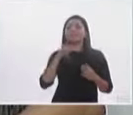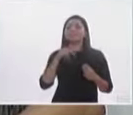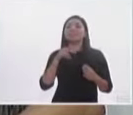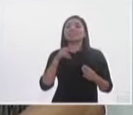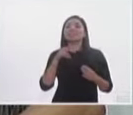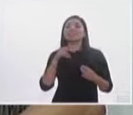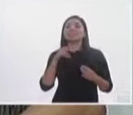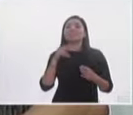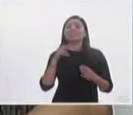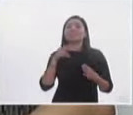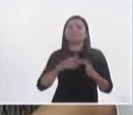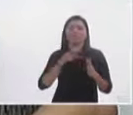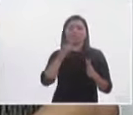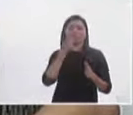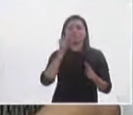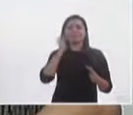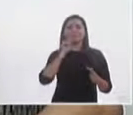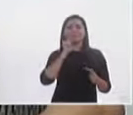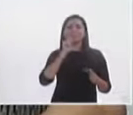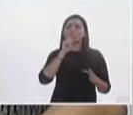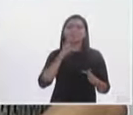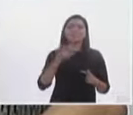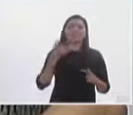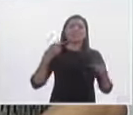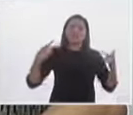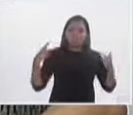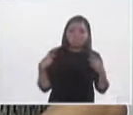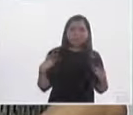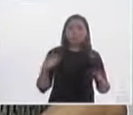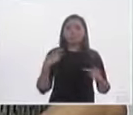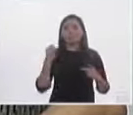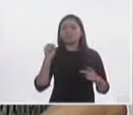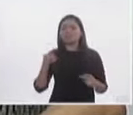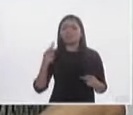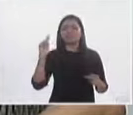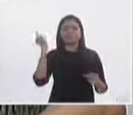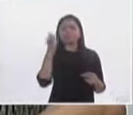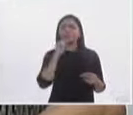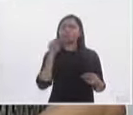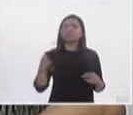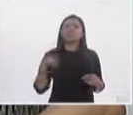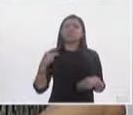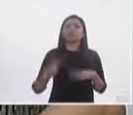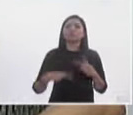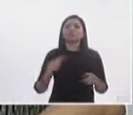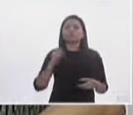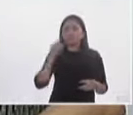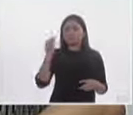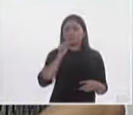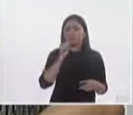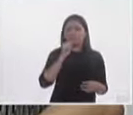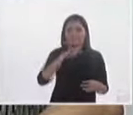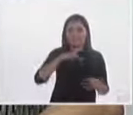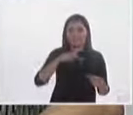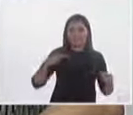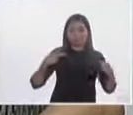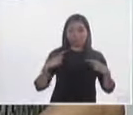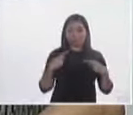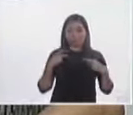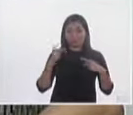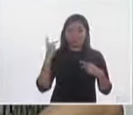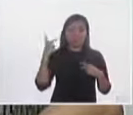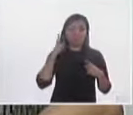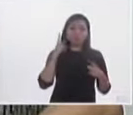todo caso los políticos de hoy ingenieros doctores hasta personas sin carrera no son profesionales los políticos deben ser personas relacionadas